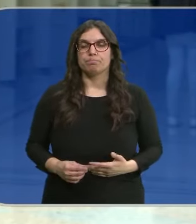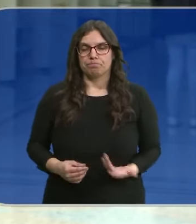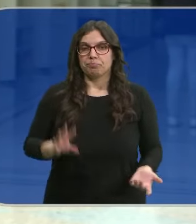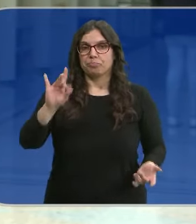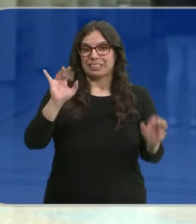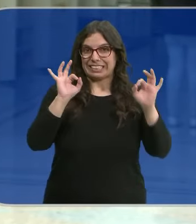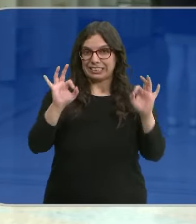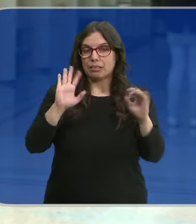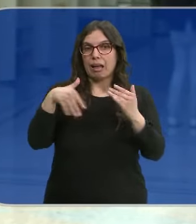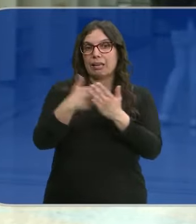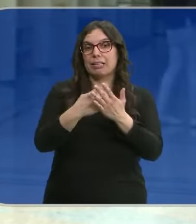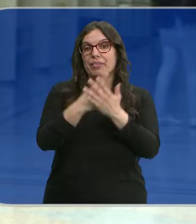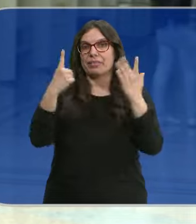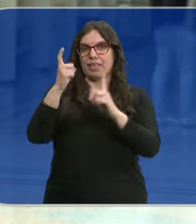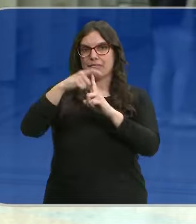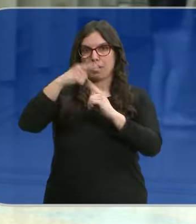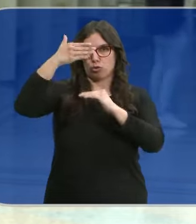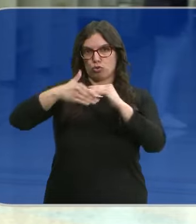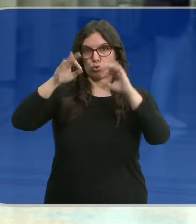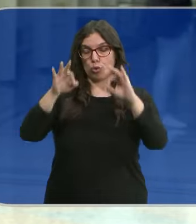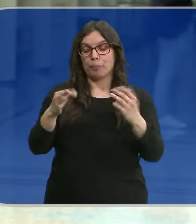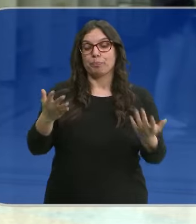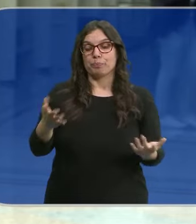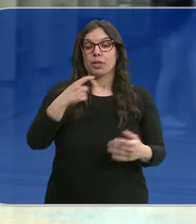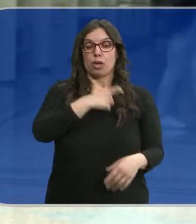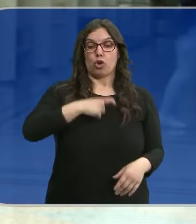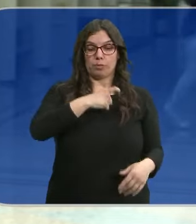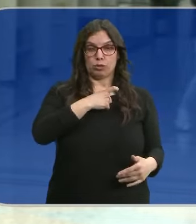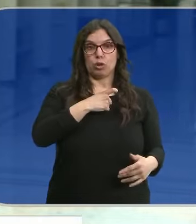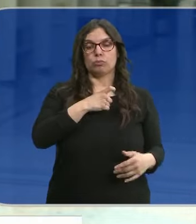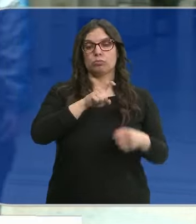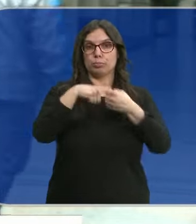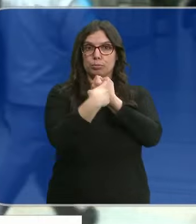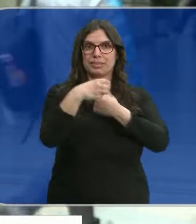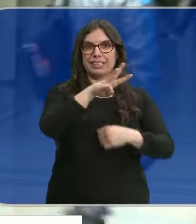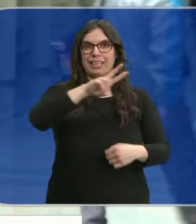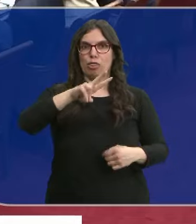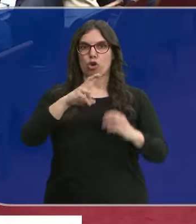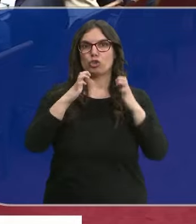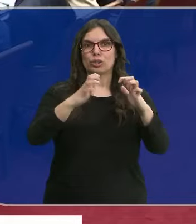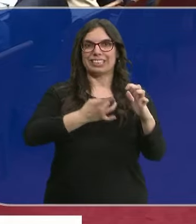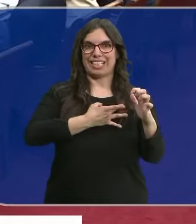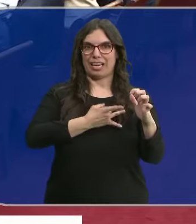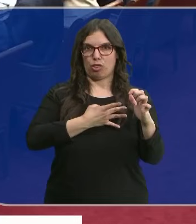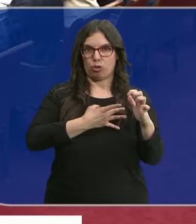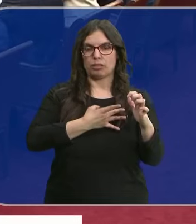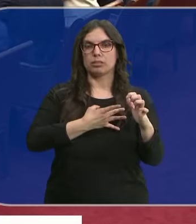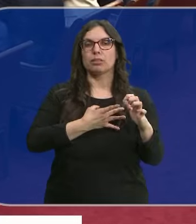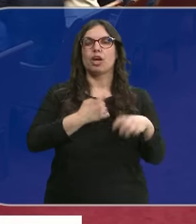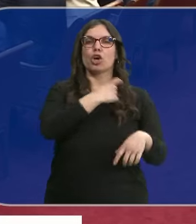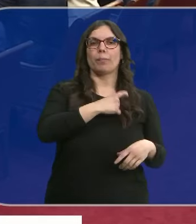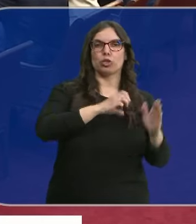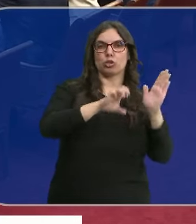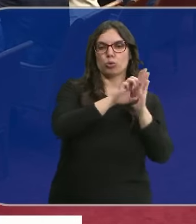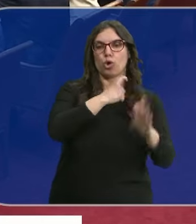Sí, concretamente hasta el 16 de mayo. Hasta entonces, la comisión, integrada por 32 senadores de las Comisiones Constitucionales y de